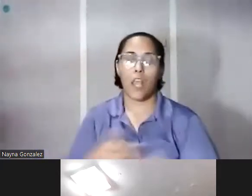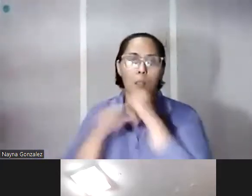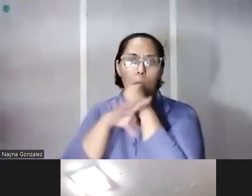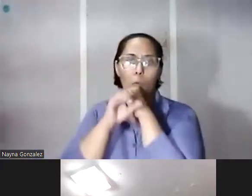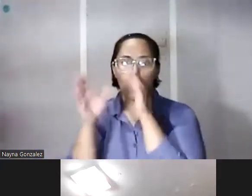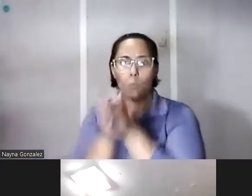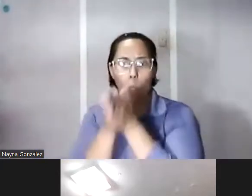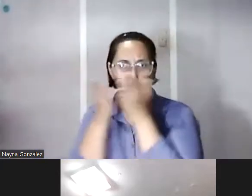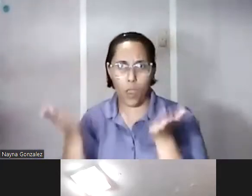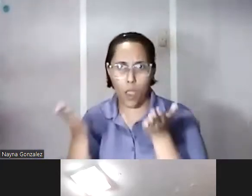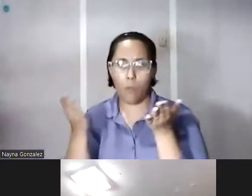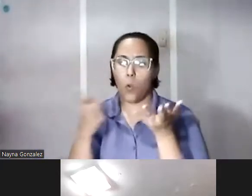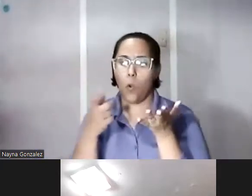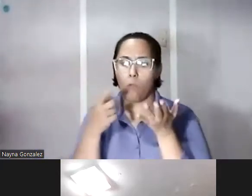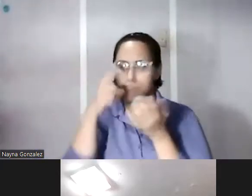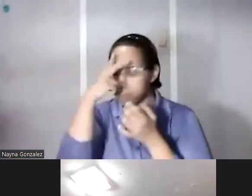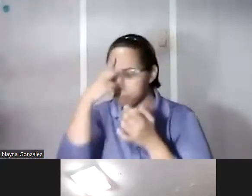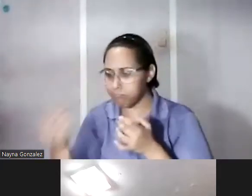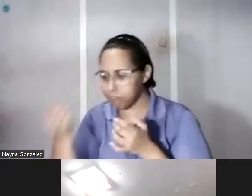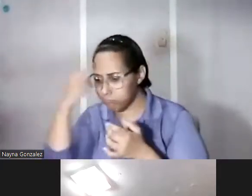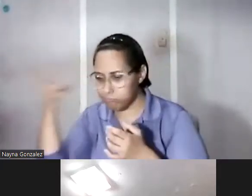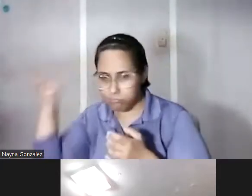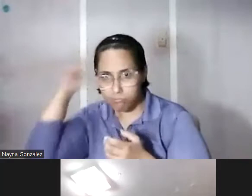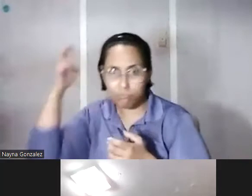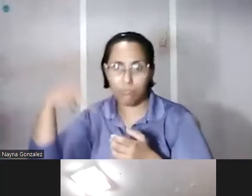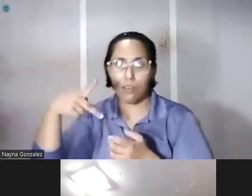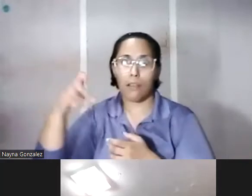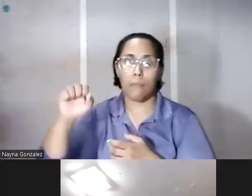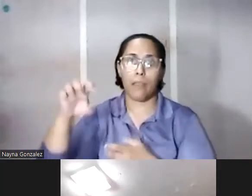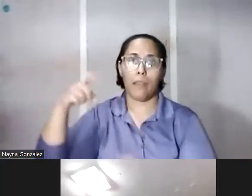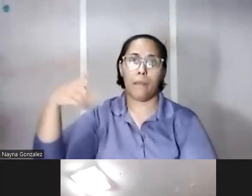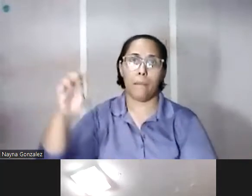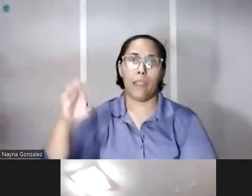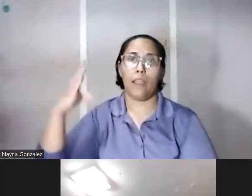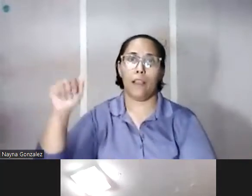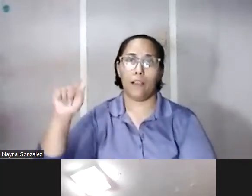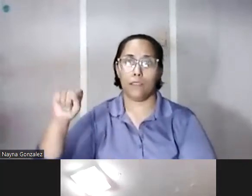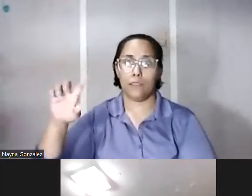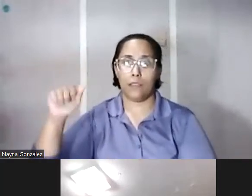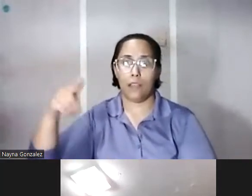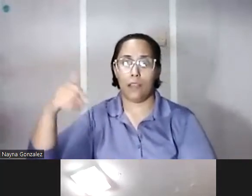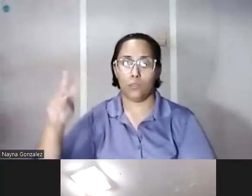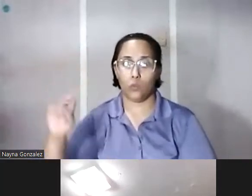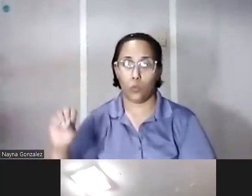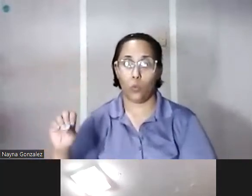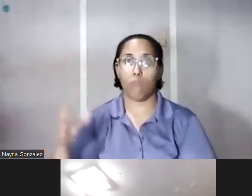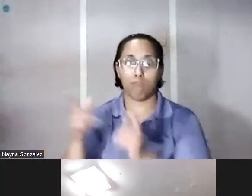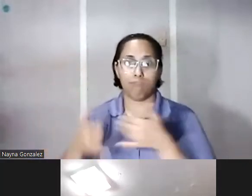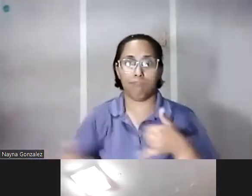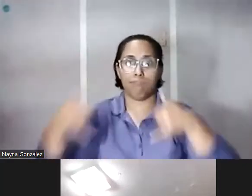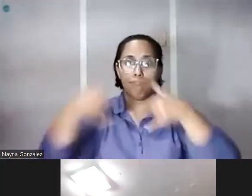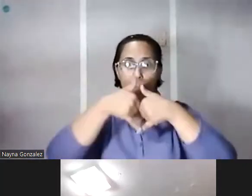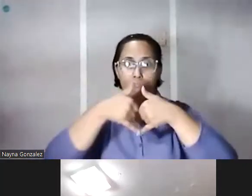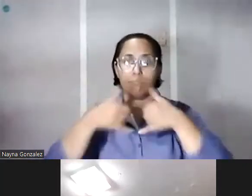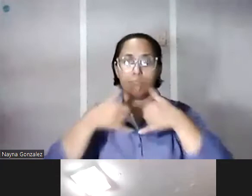libro con sus memorias Pepe Domingo Castaño que forma parte ahora del equipo de la COPE que en antaño estos presentadores